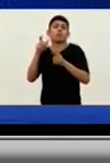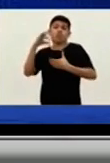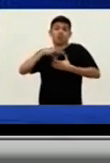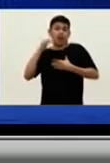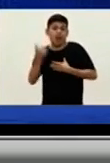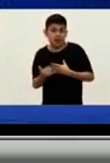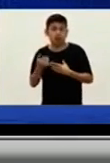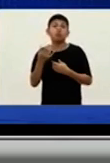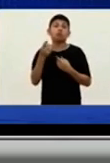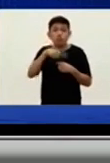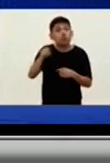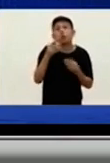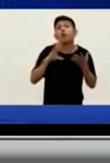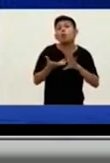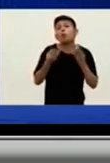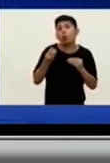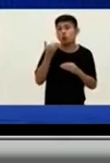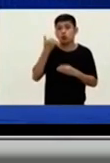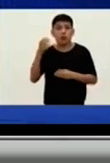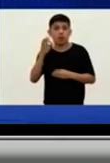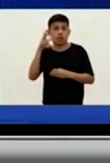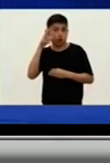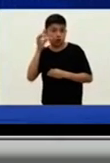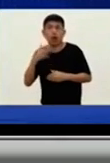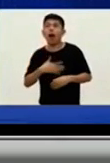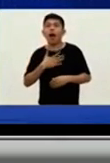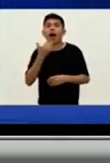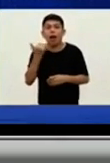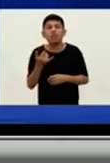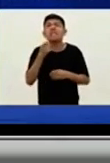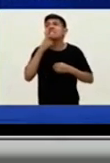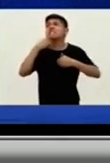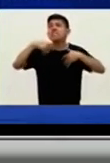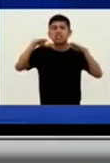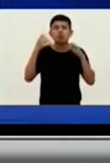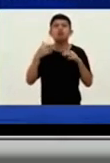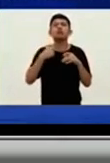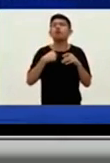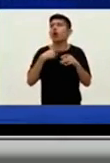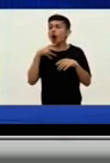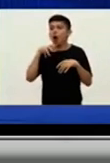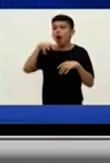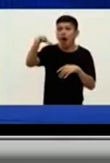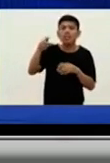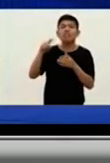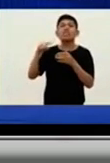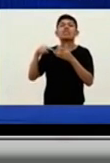podemos llamar al 0800 si tenemos síntomas, pero si yo soy del interior y tengo un centro de salud